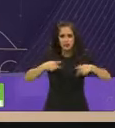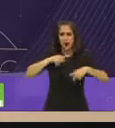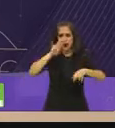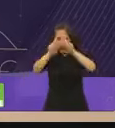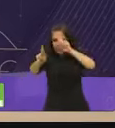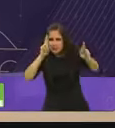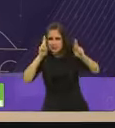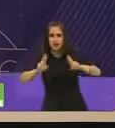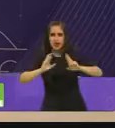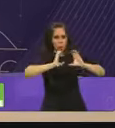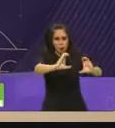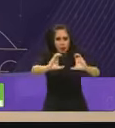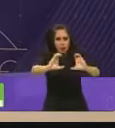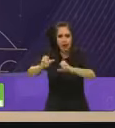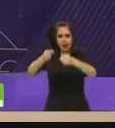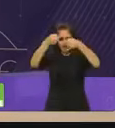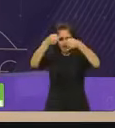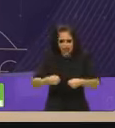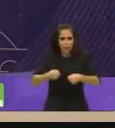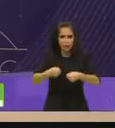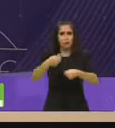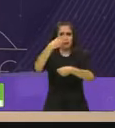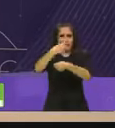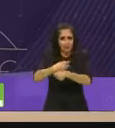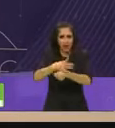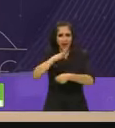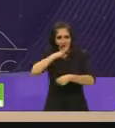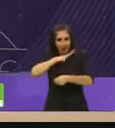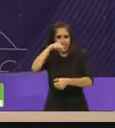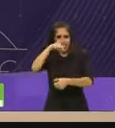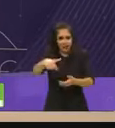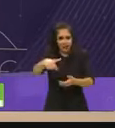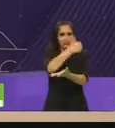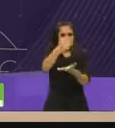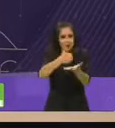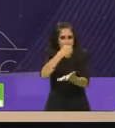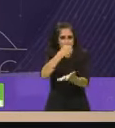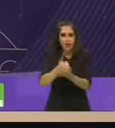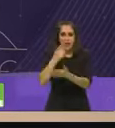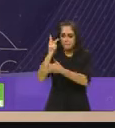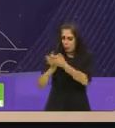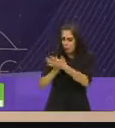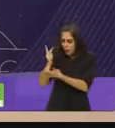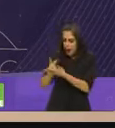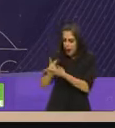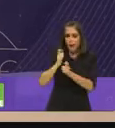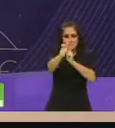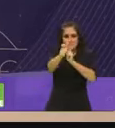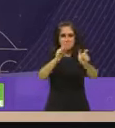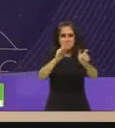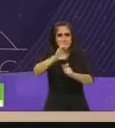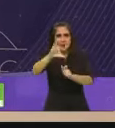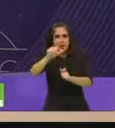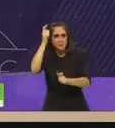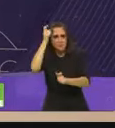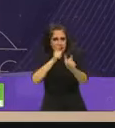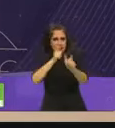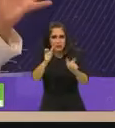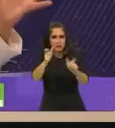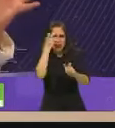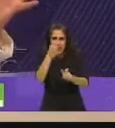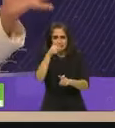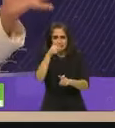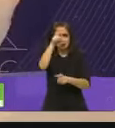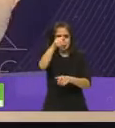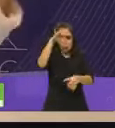cuide una ciudad segura una ciudad también que haya programas sociales así que esta elección es muy